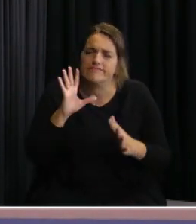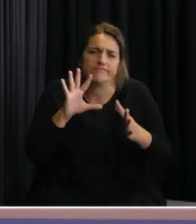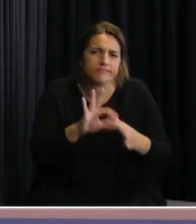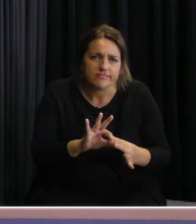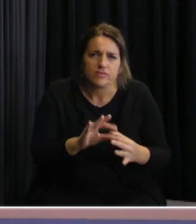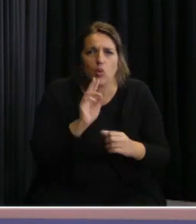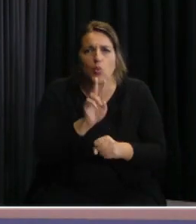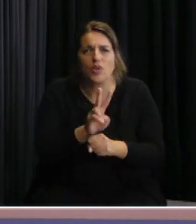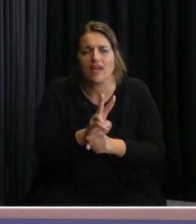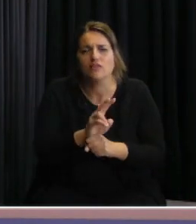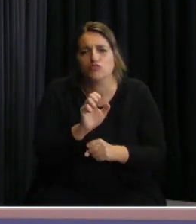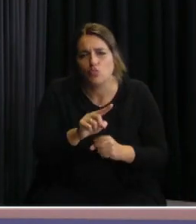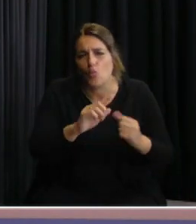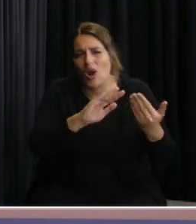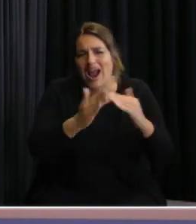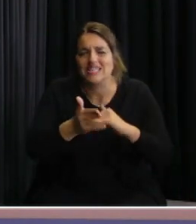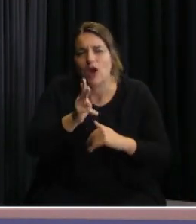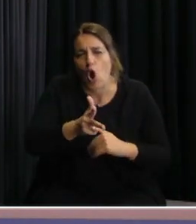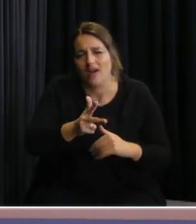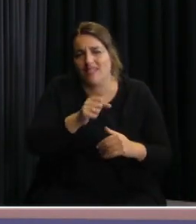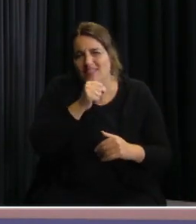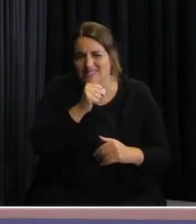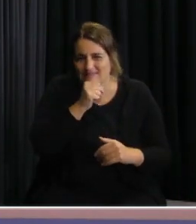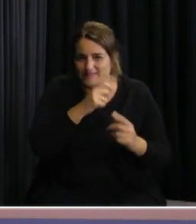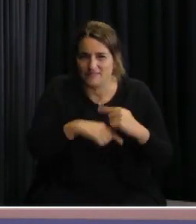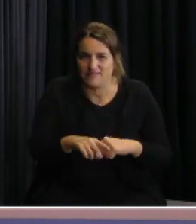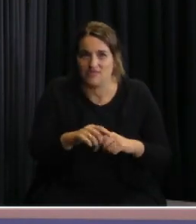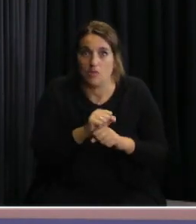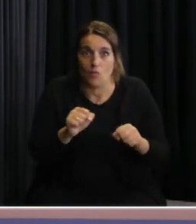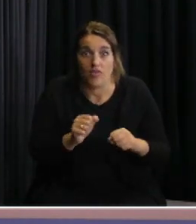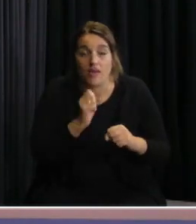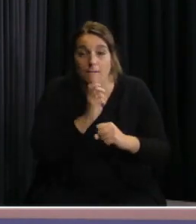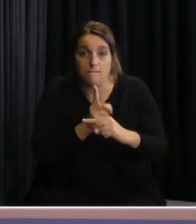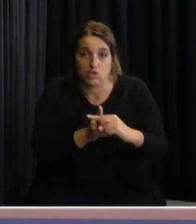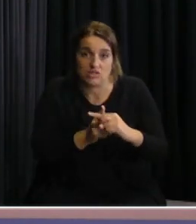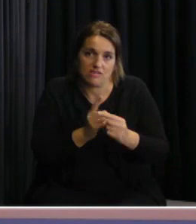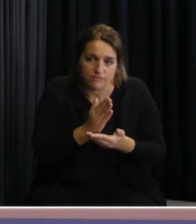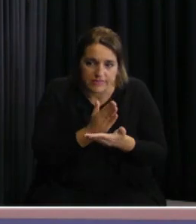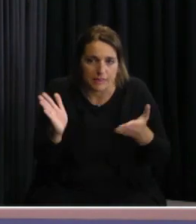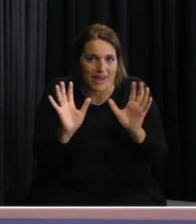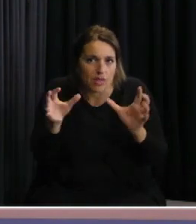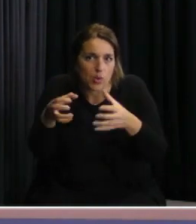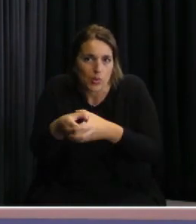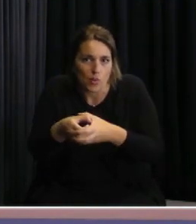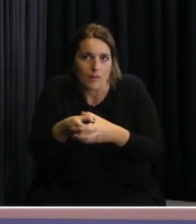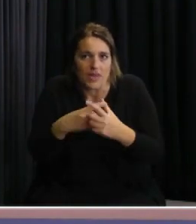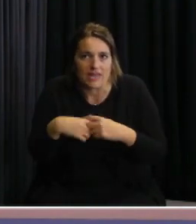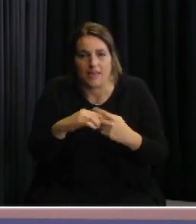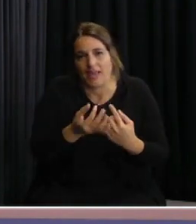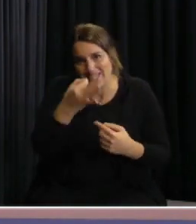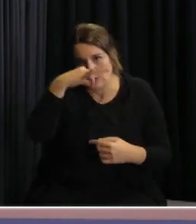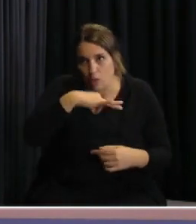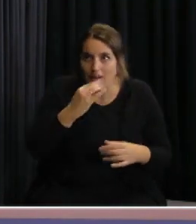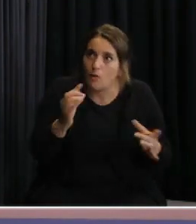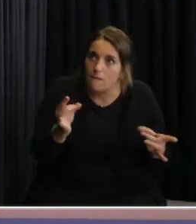nuestros mayores en la casa de salud, obviamente en lo preventivo, aislar de los que pueden ser positivos a los negativos si se determinan los hechos pagos y después